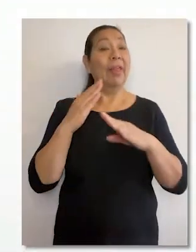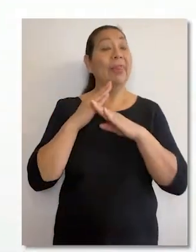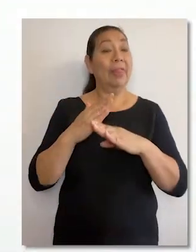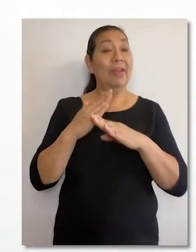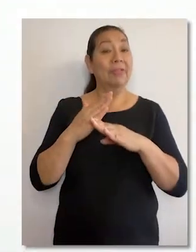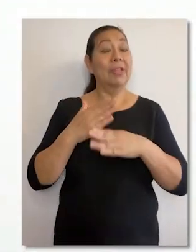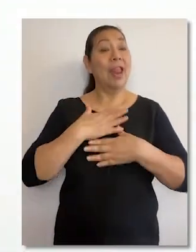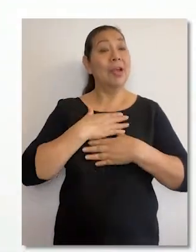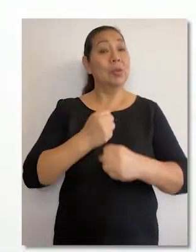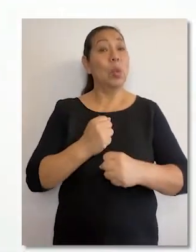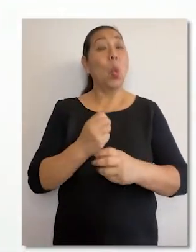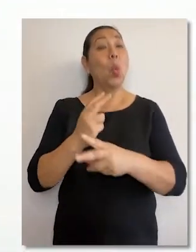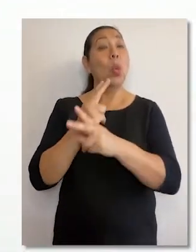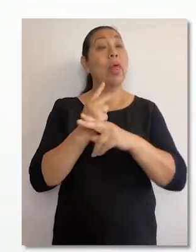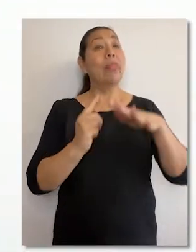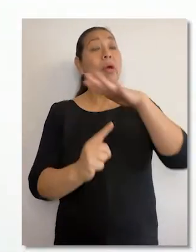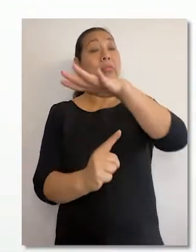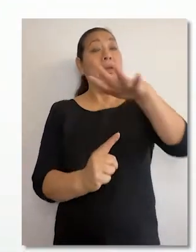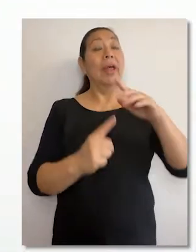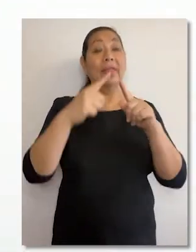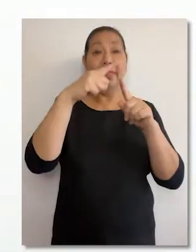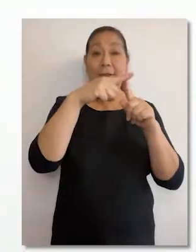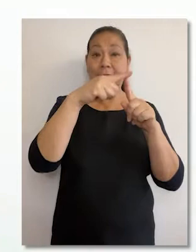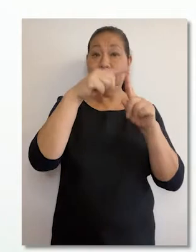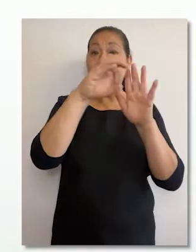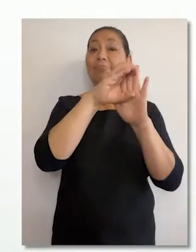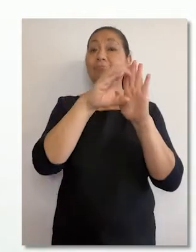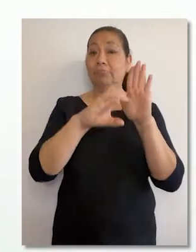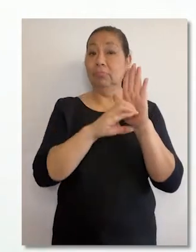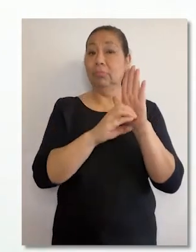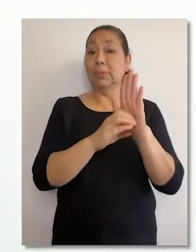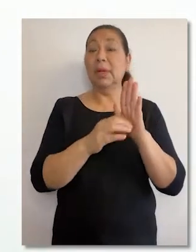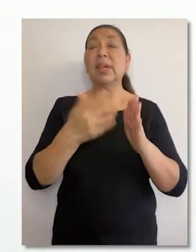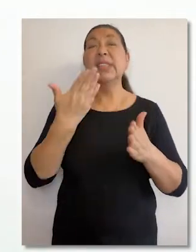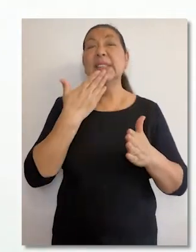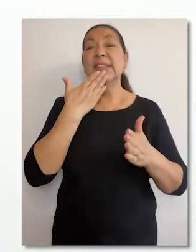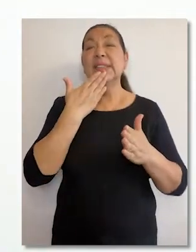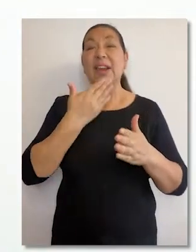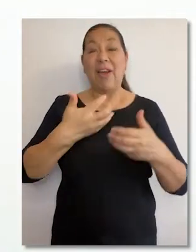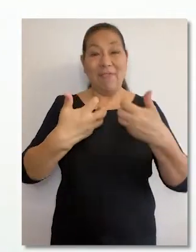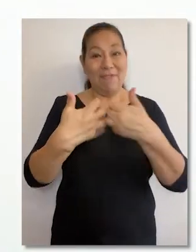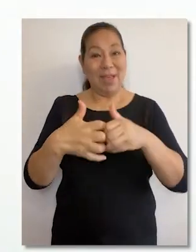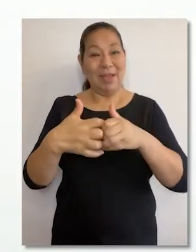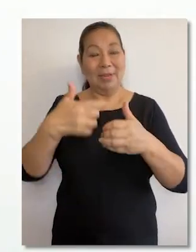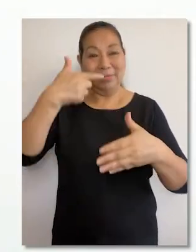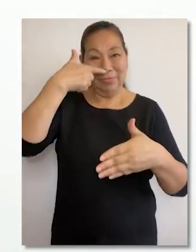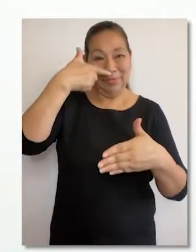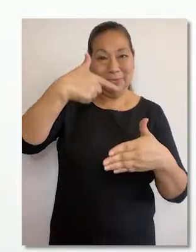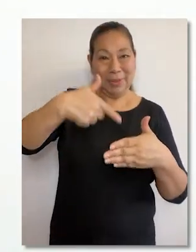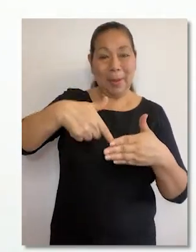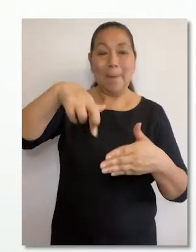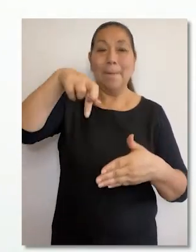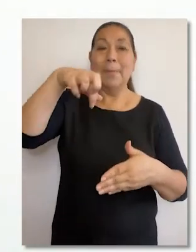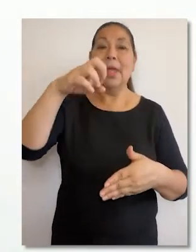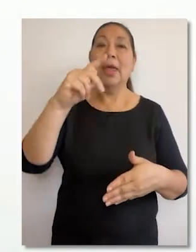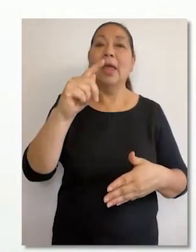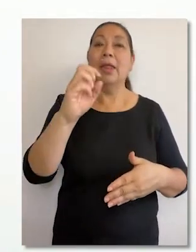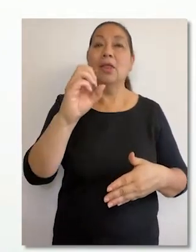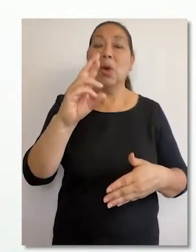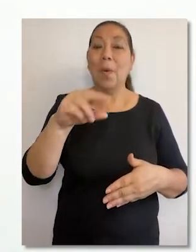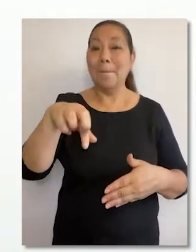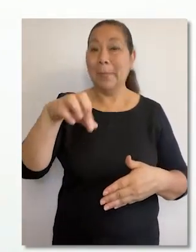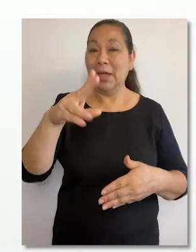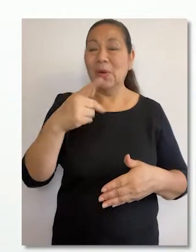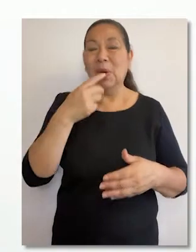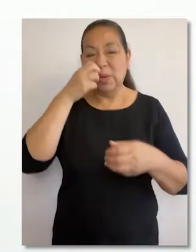En defensa de la salud y del medio ambiente, el Tribunal Constitucional ordenó a PetroPerú que cumpla con compensar a comunidades